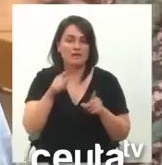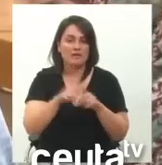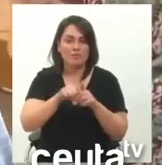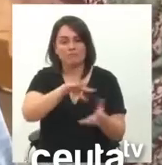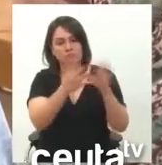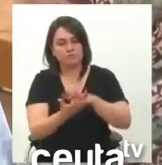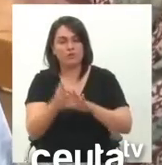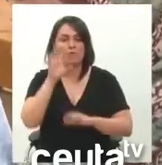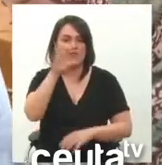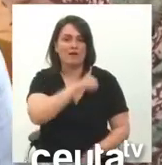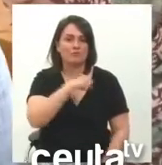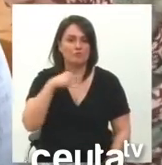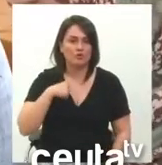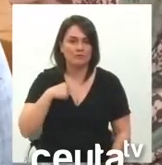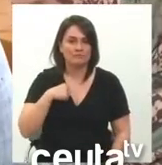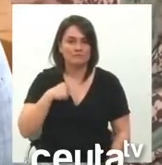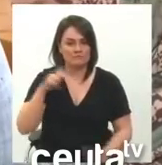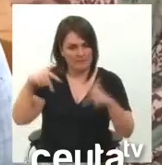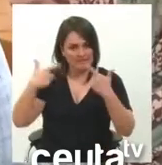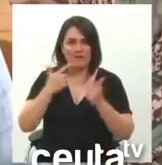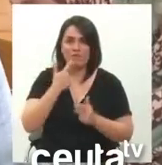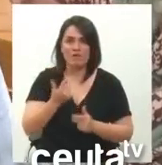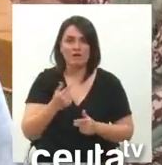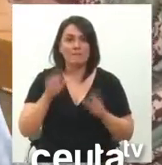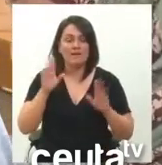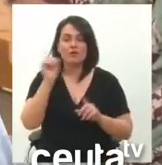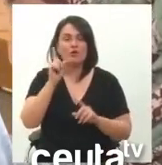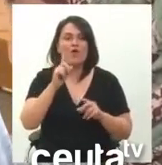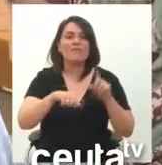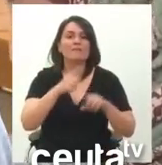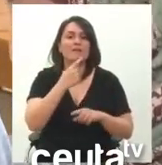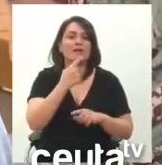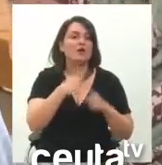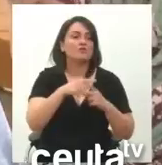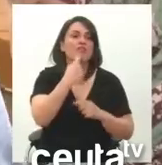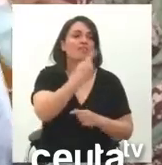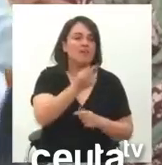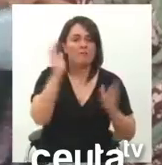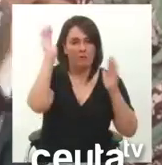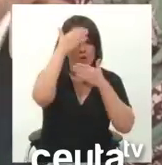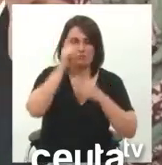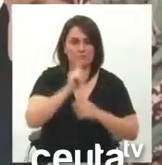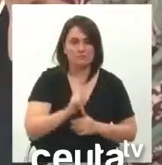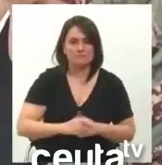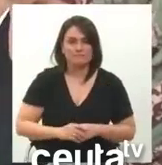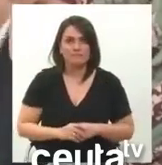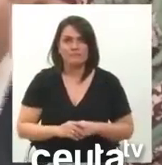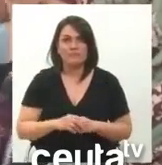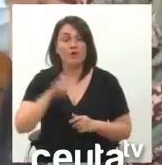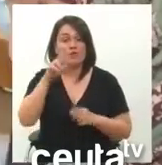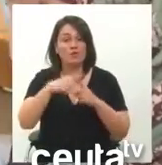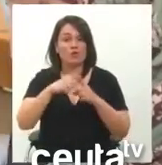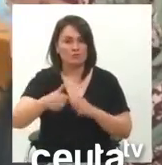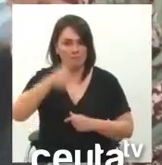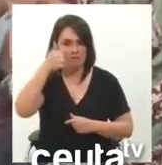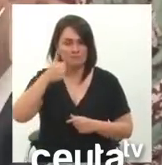Pero no depende precisamente de lo que diga Marruecos. Y luego voy a contestar a dos cosas. Una muy brevemente. Cuando él habla sobre